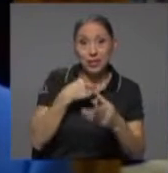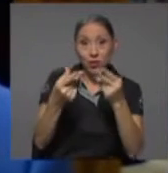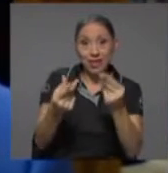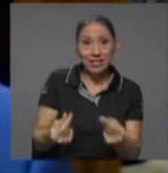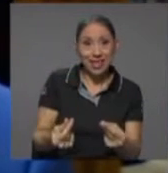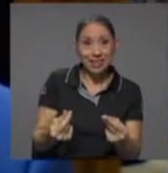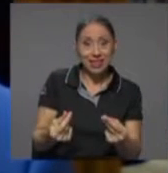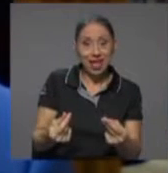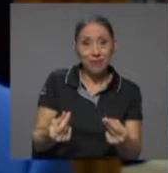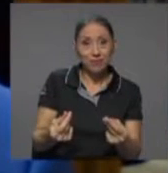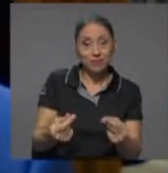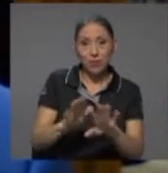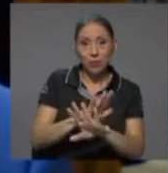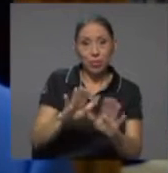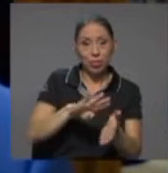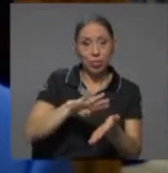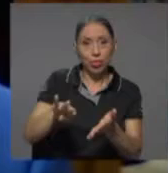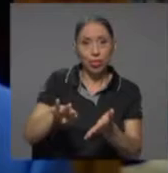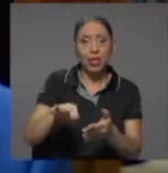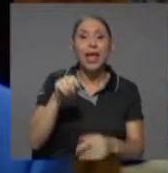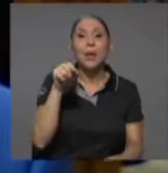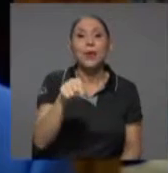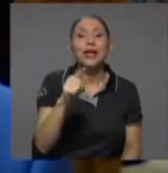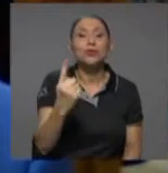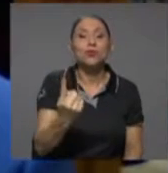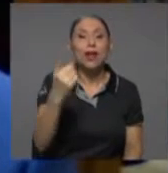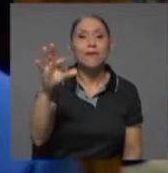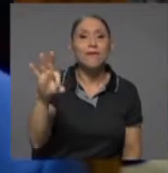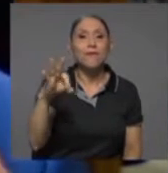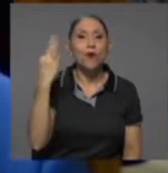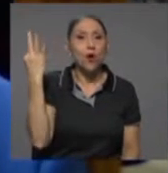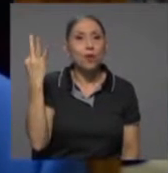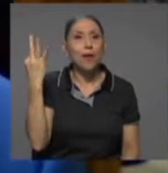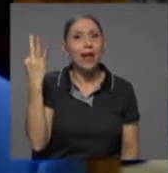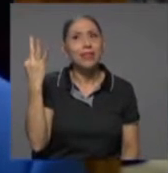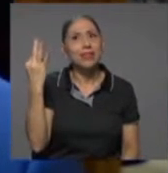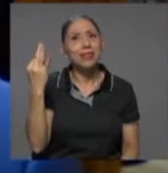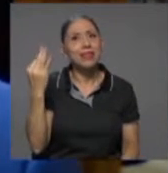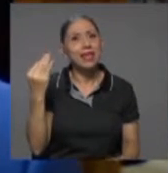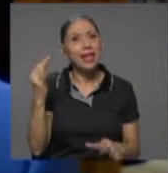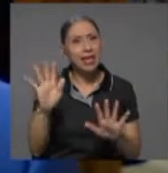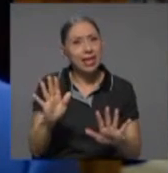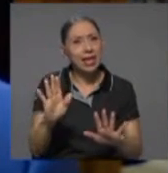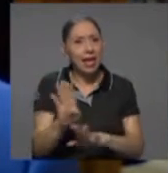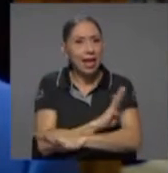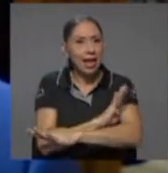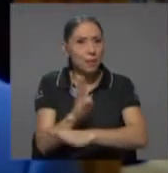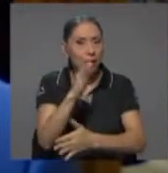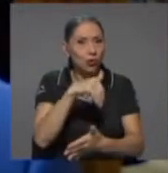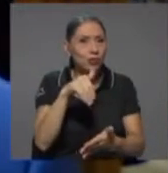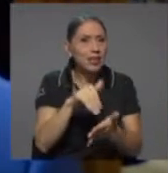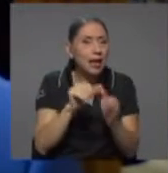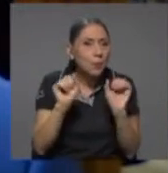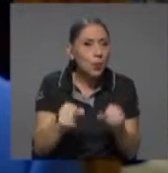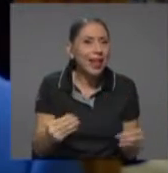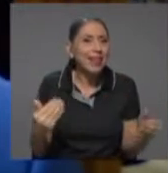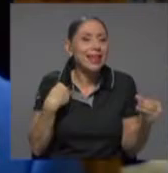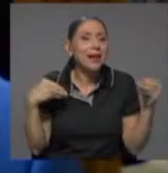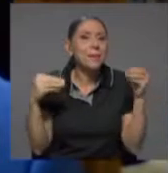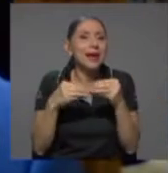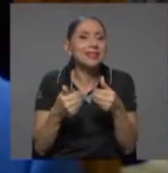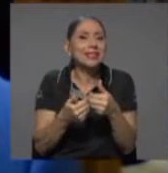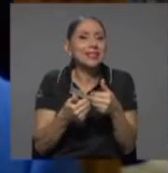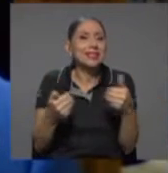era también una forma de darle distancia al Banco Central en relación con el gobierno. En